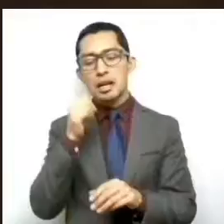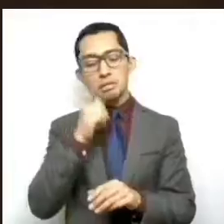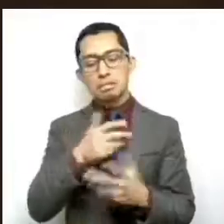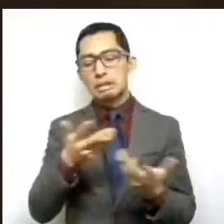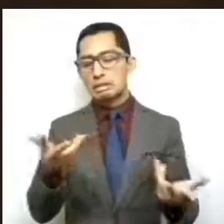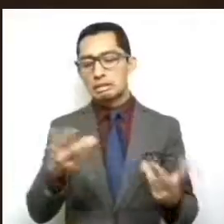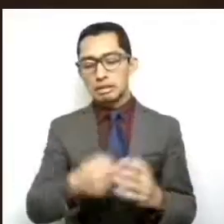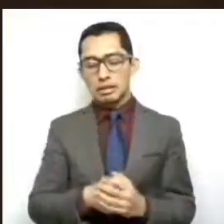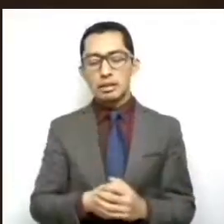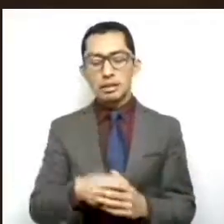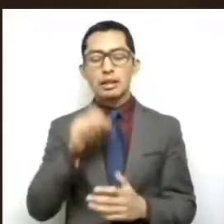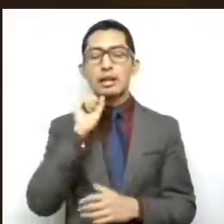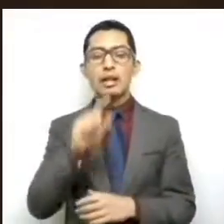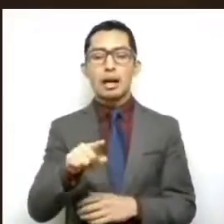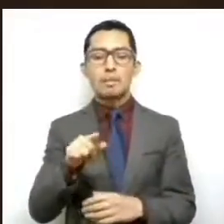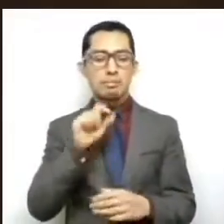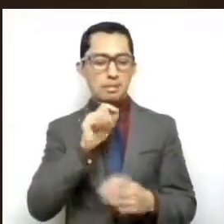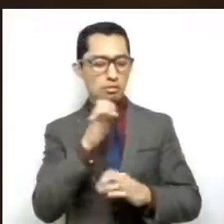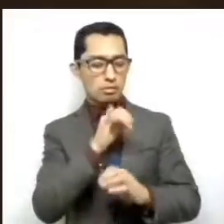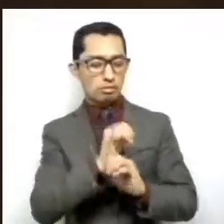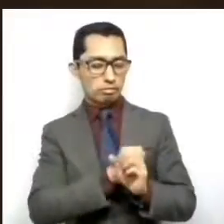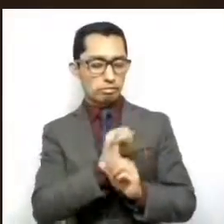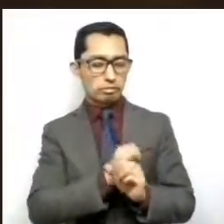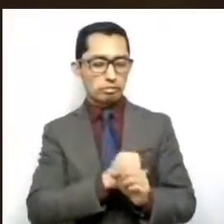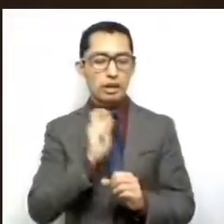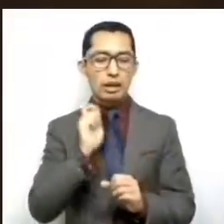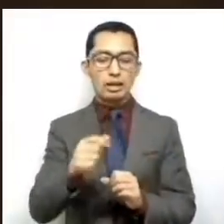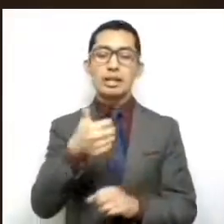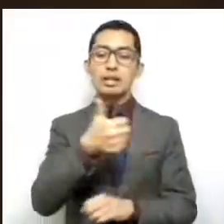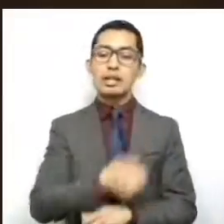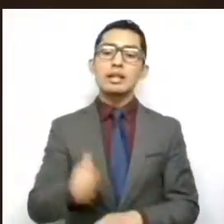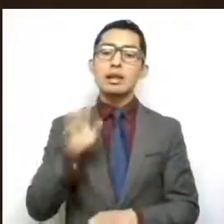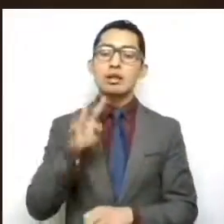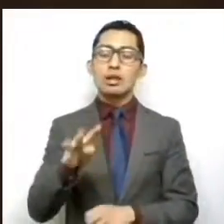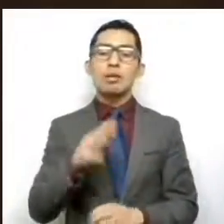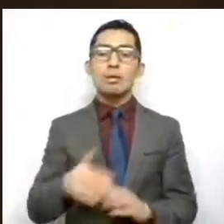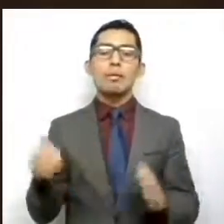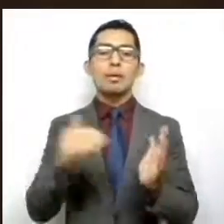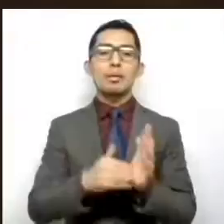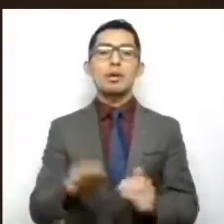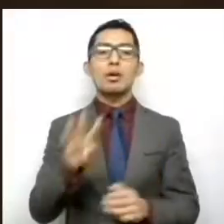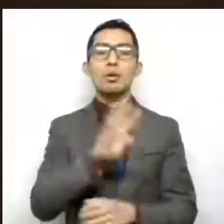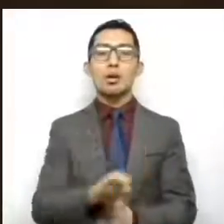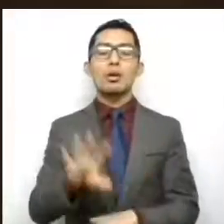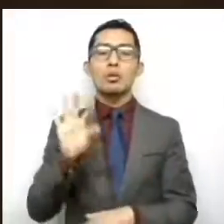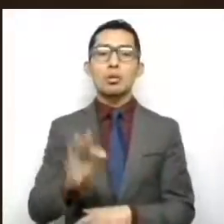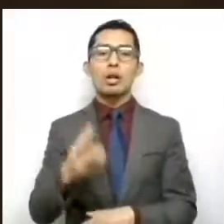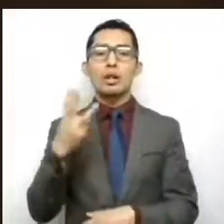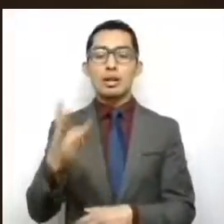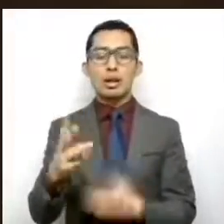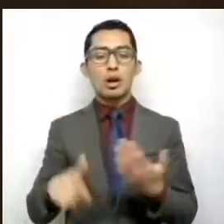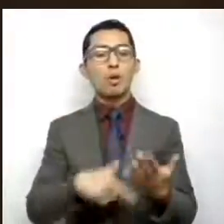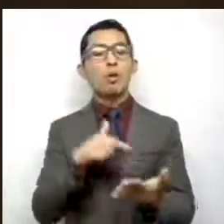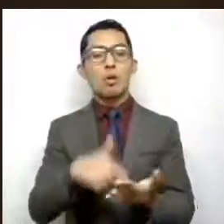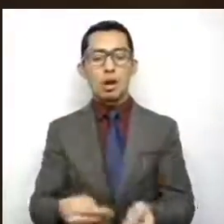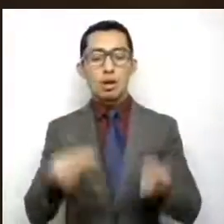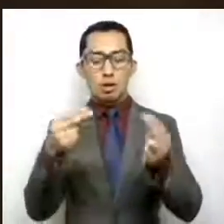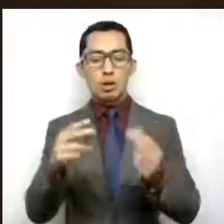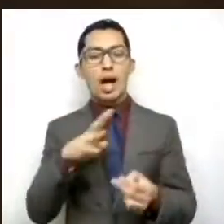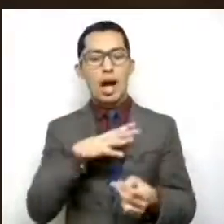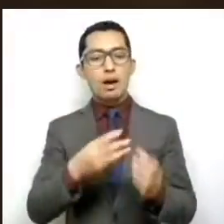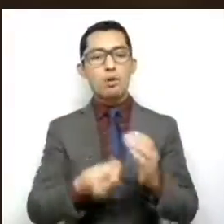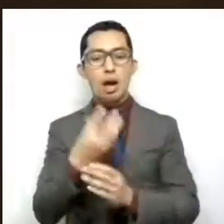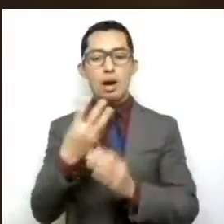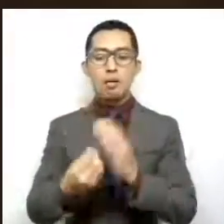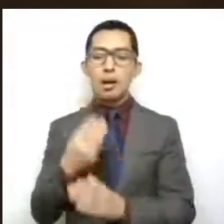forma, dicho estudio muestra que nacieron 619.443 establecimientos y de mayo